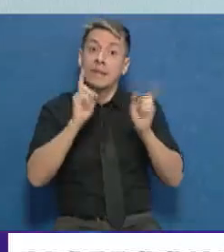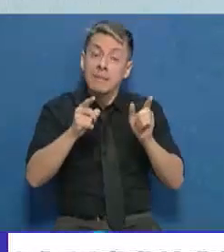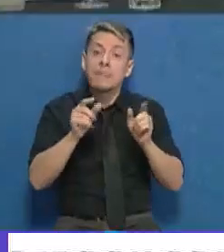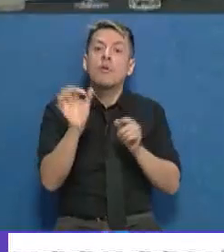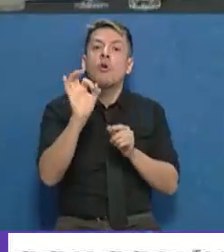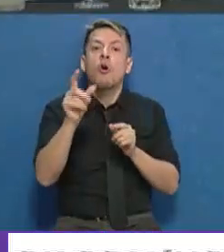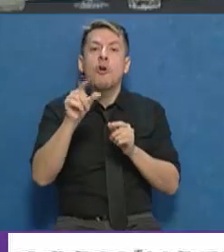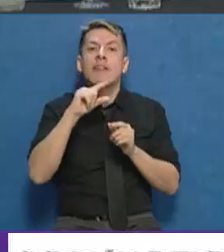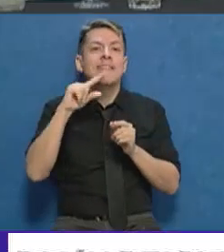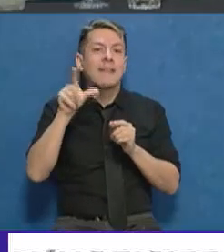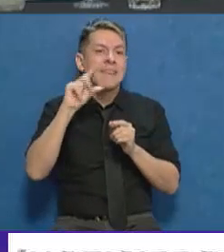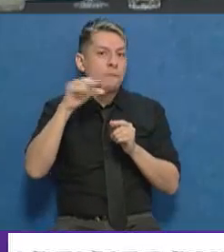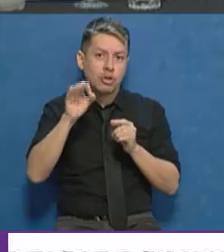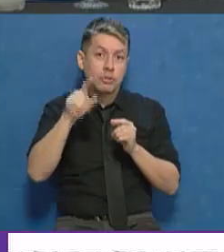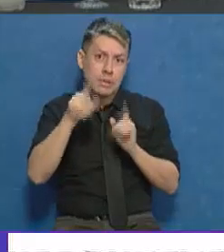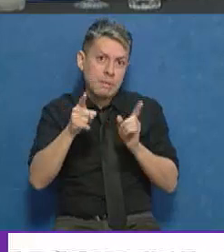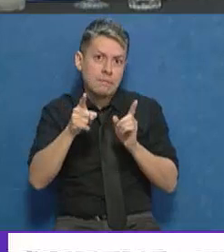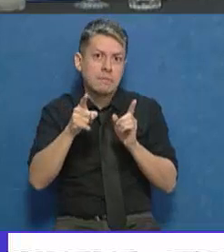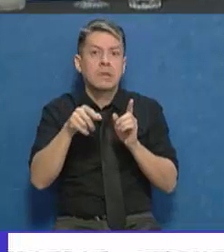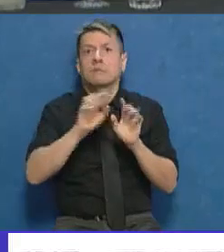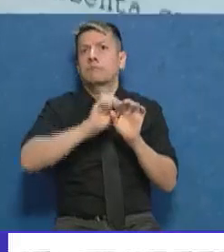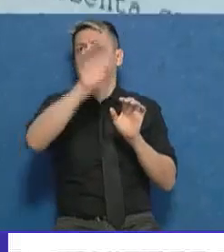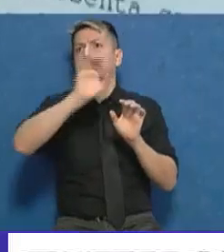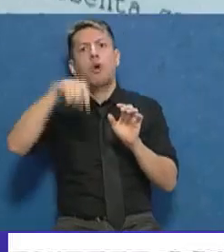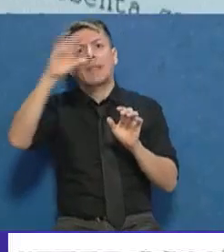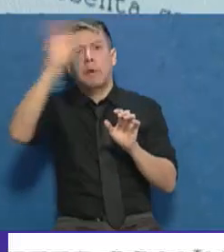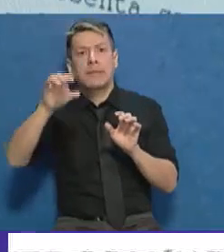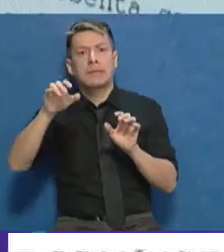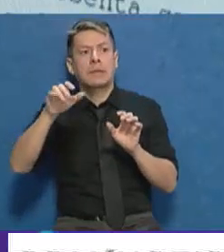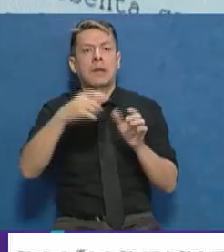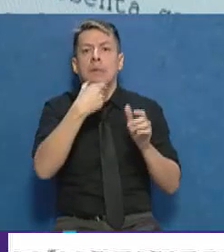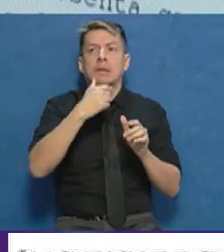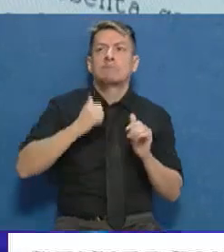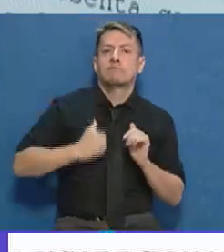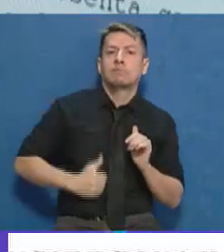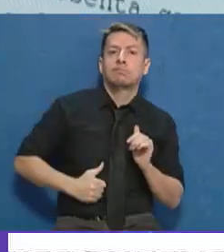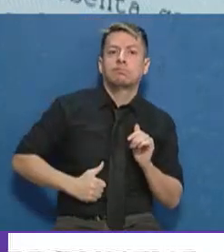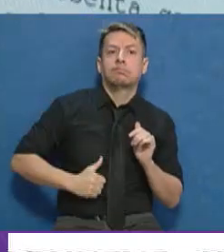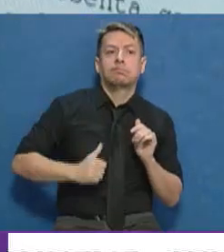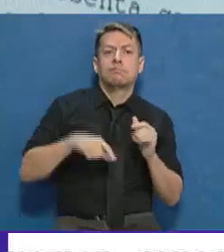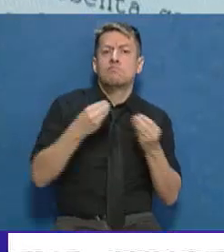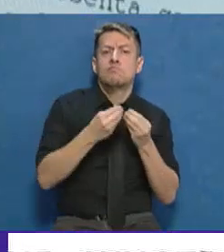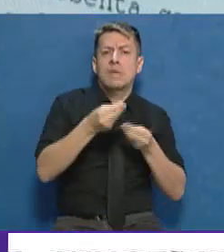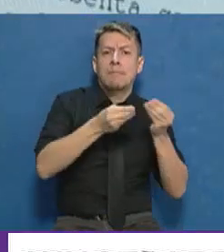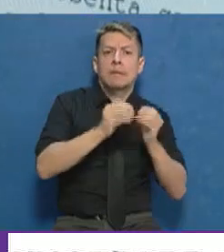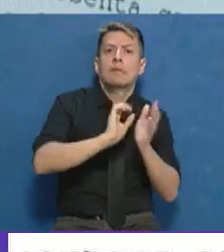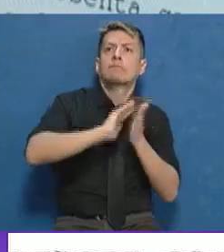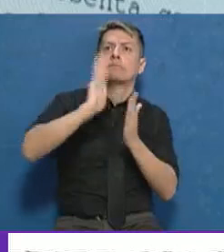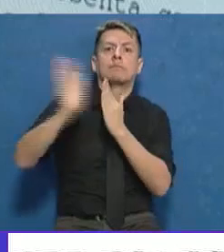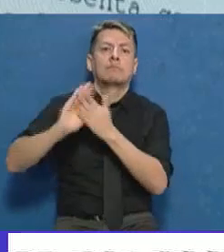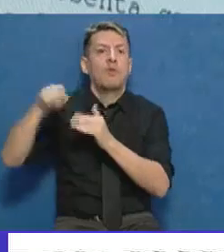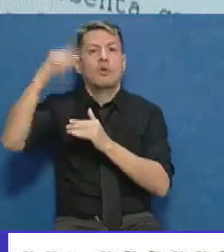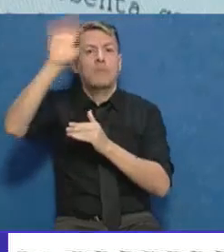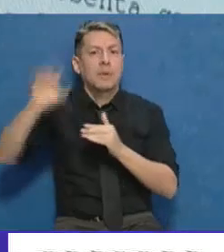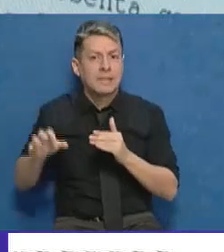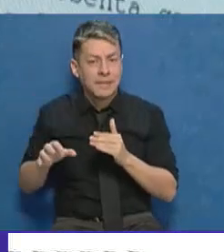partieron de Mendoza y se fueron a esas provincias por mejores condiciones. De ahí, por ejemplo, cuando Menem hizo la pista de aterrizaje en Anillaco, que era para la industria olivícola,